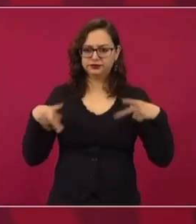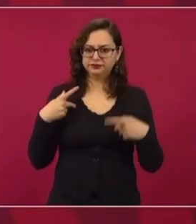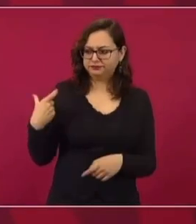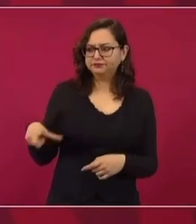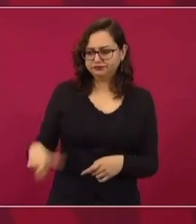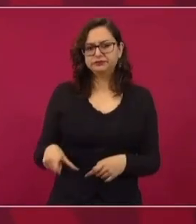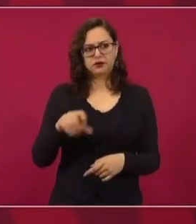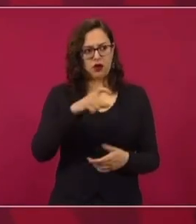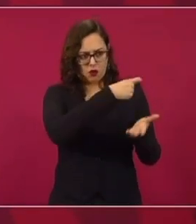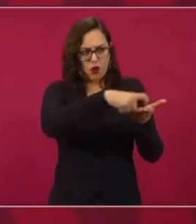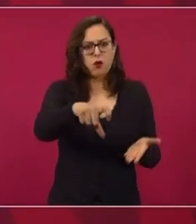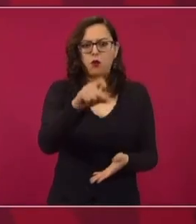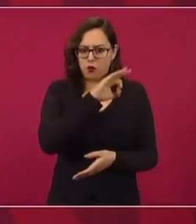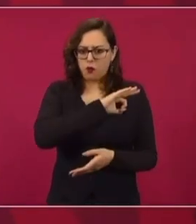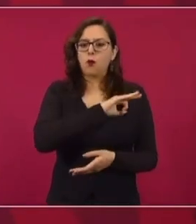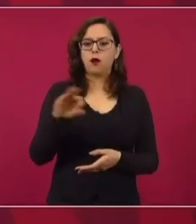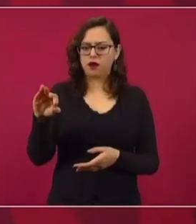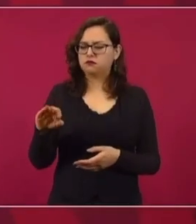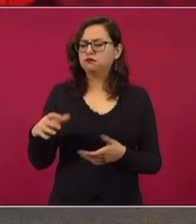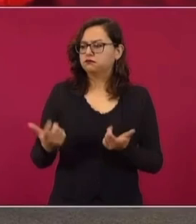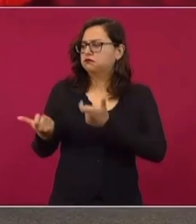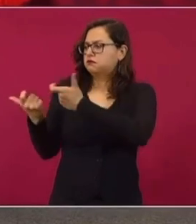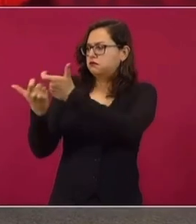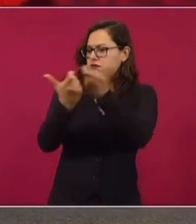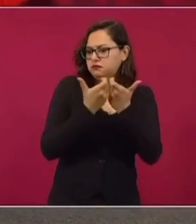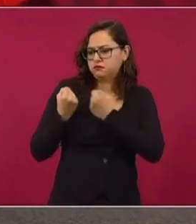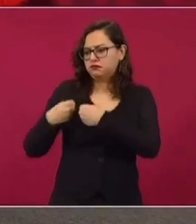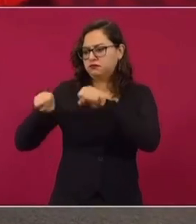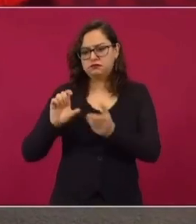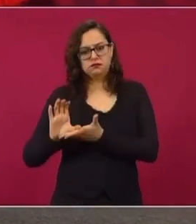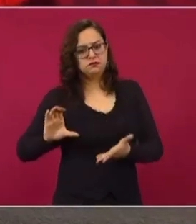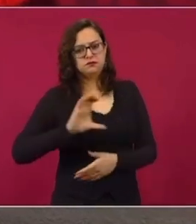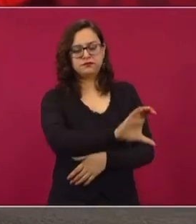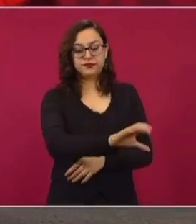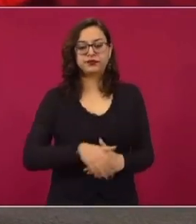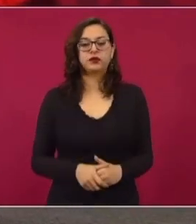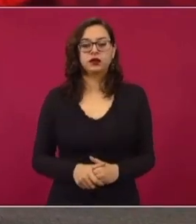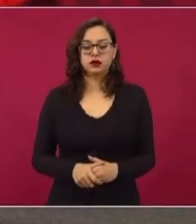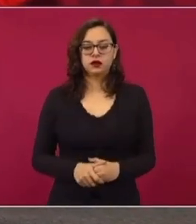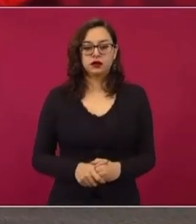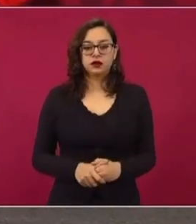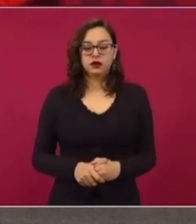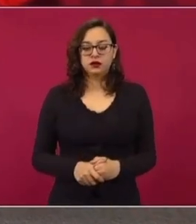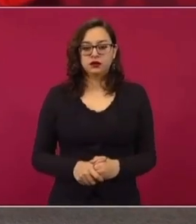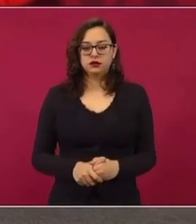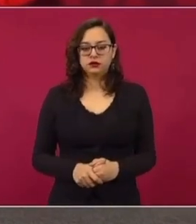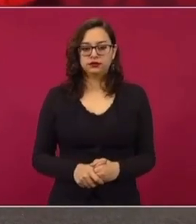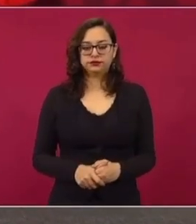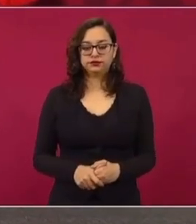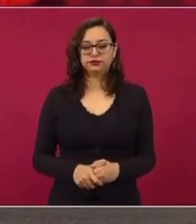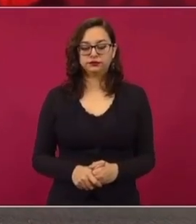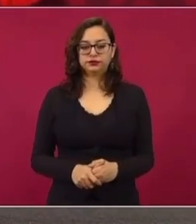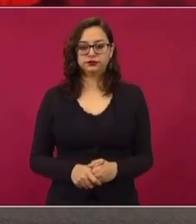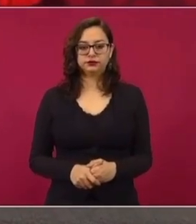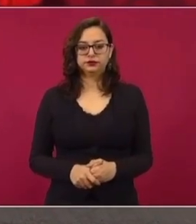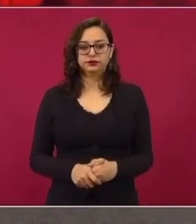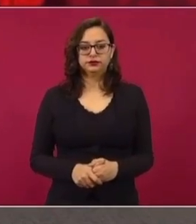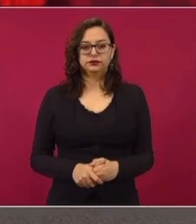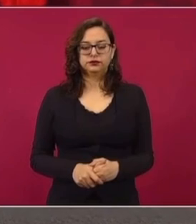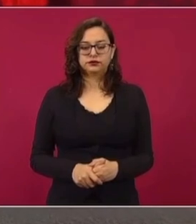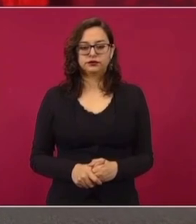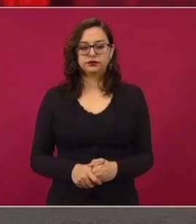reunir recursos. He estado recibiendo